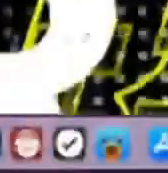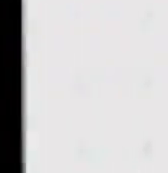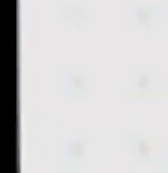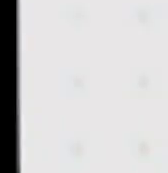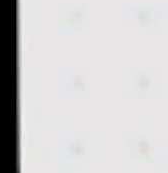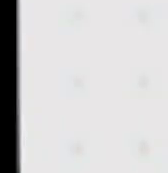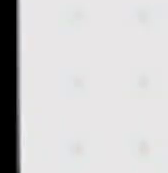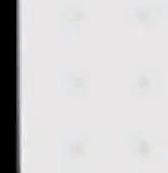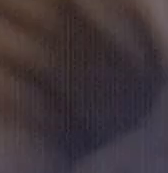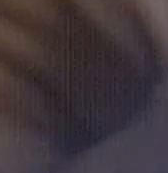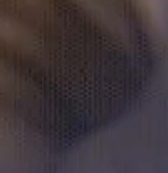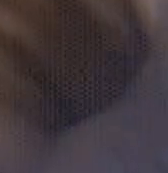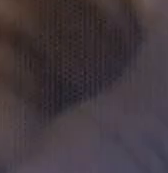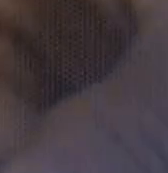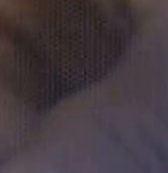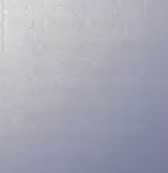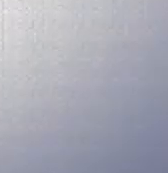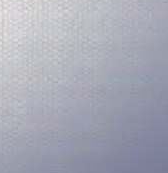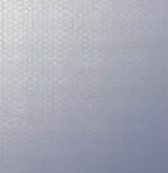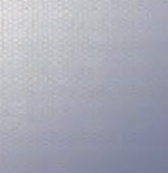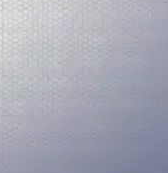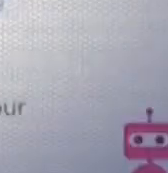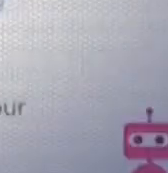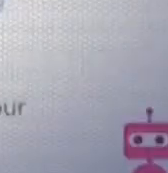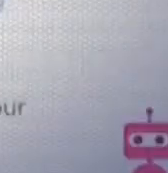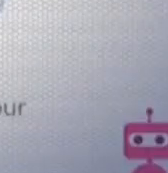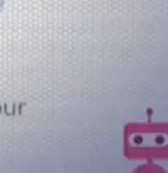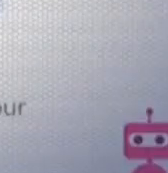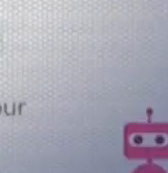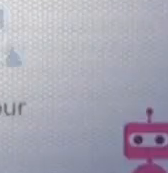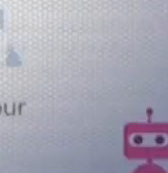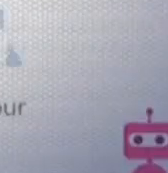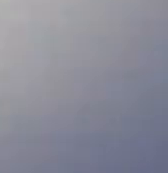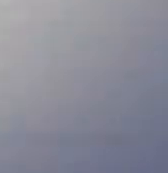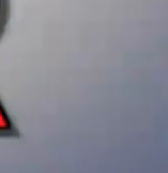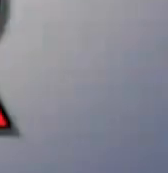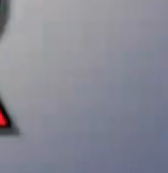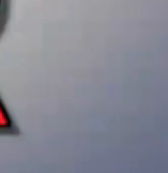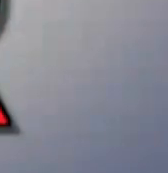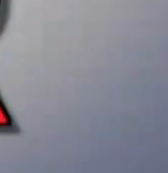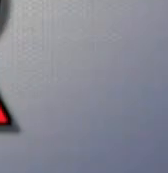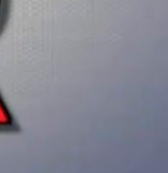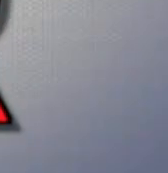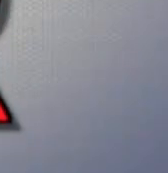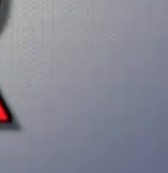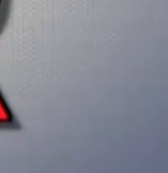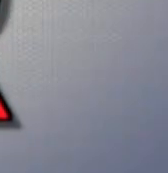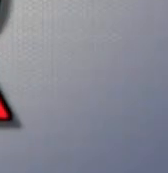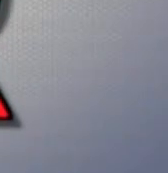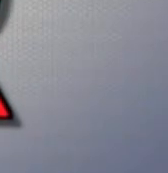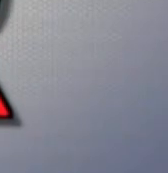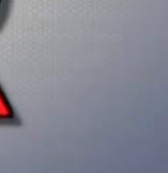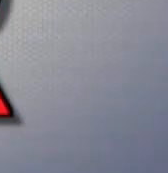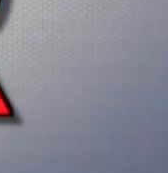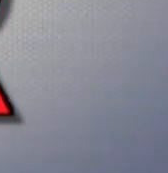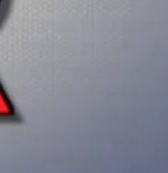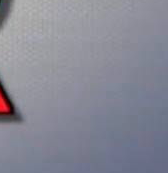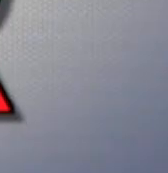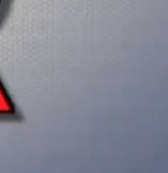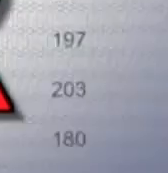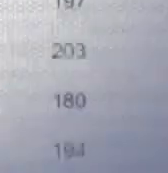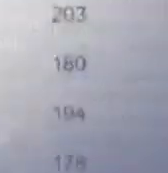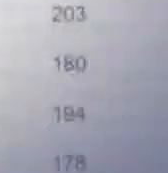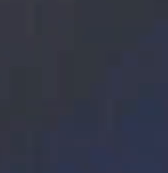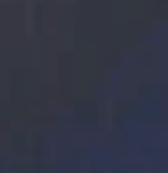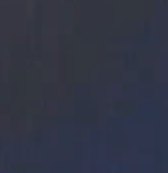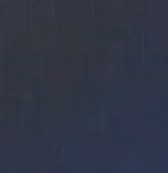presenta Malditas Redes Sociales. México es el octavo lugar en la lista de países con las personas que más